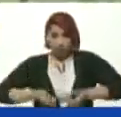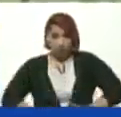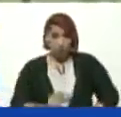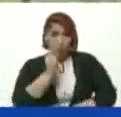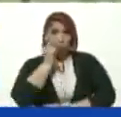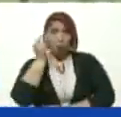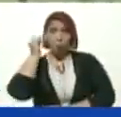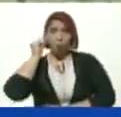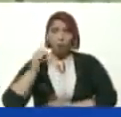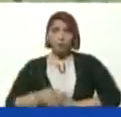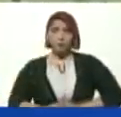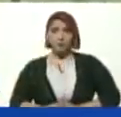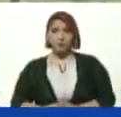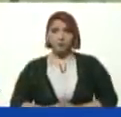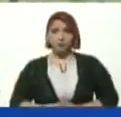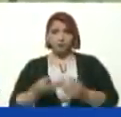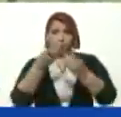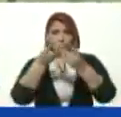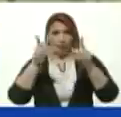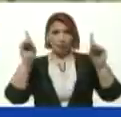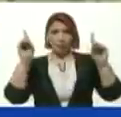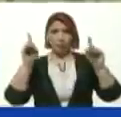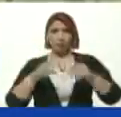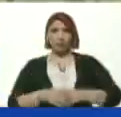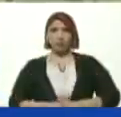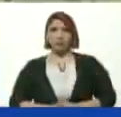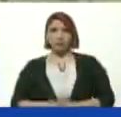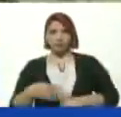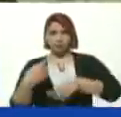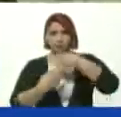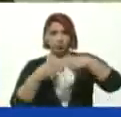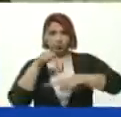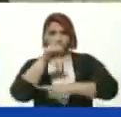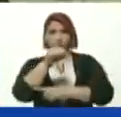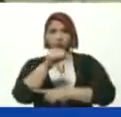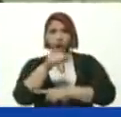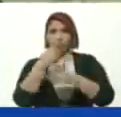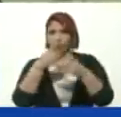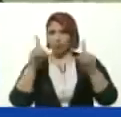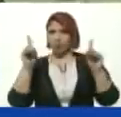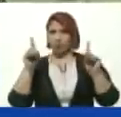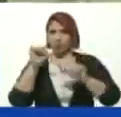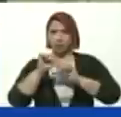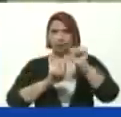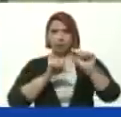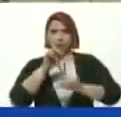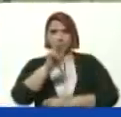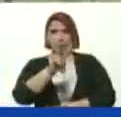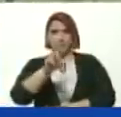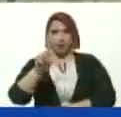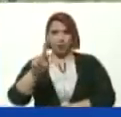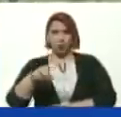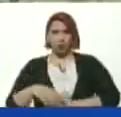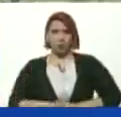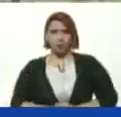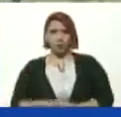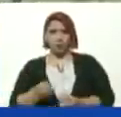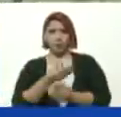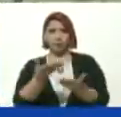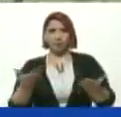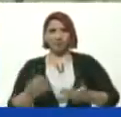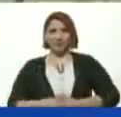E hijas De la democracia Revolucionaria De la democracia Del siglo Veintiuno Entonces son